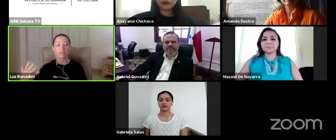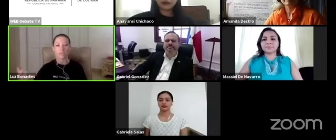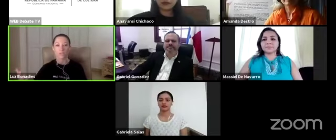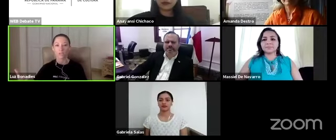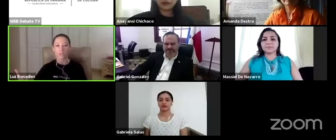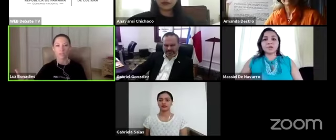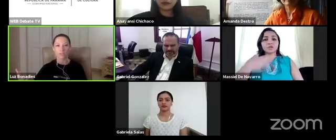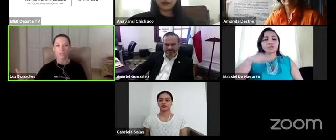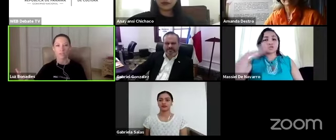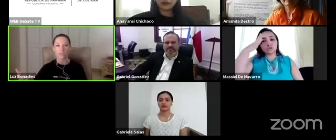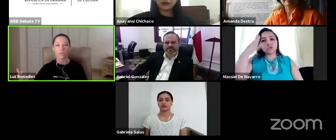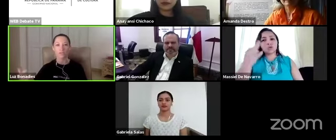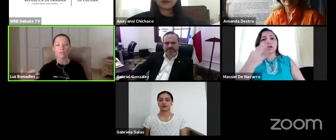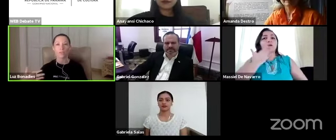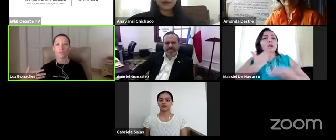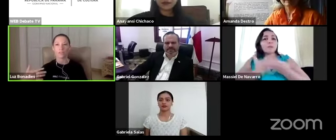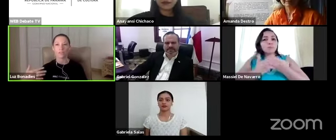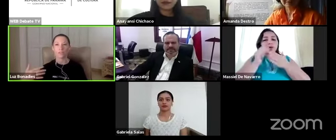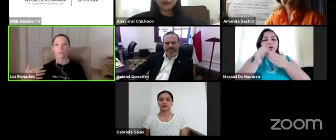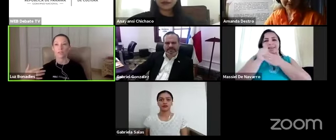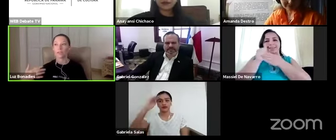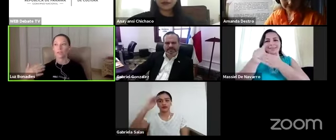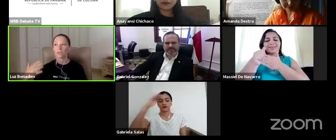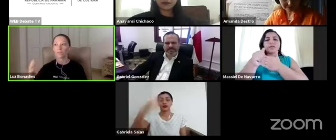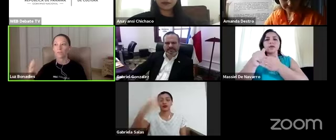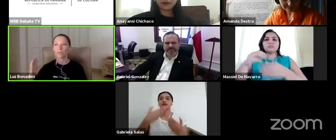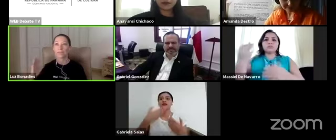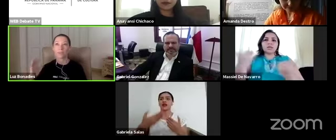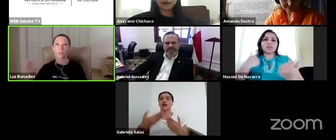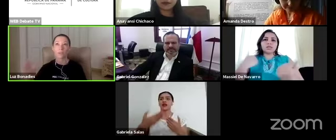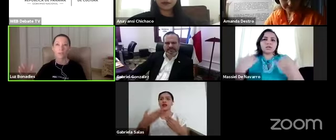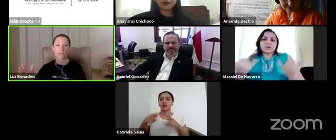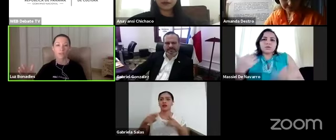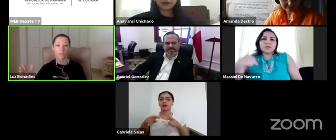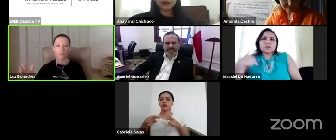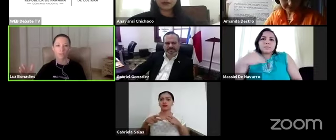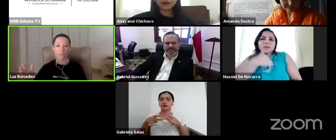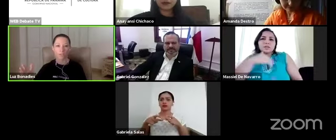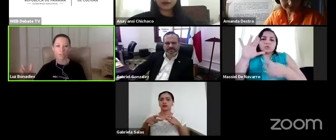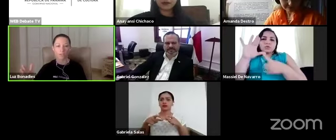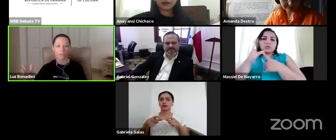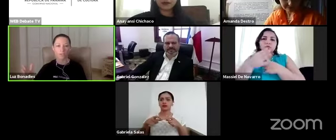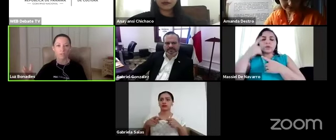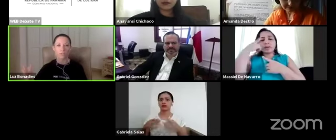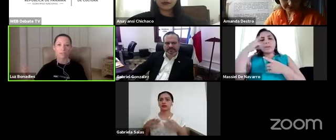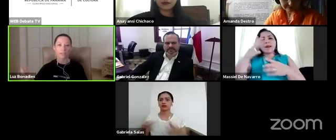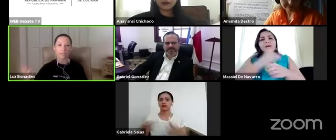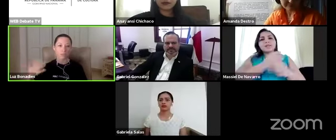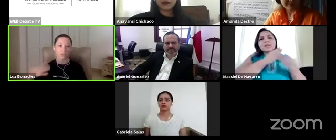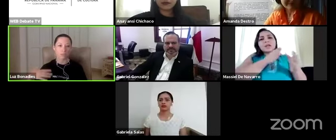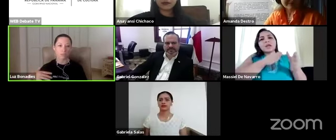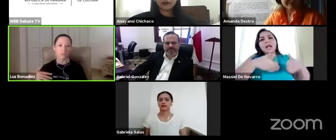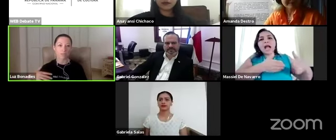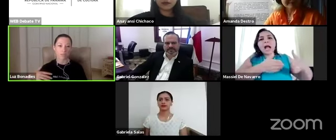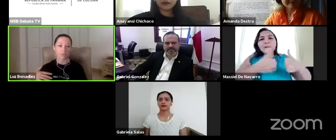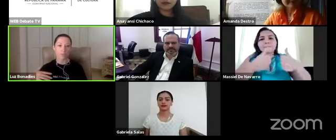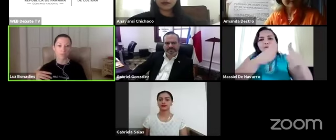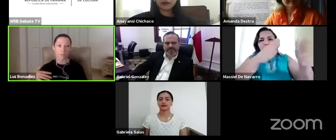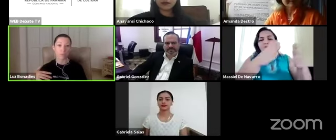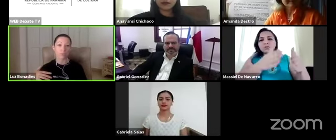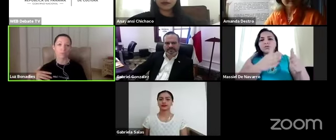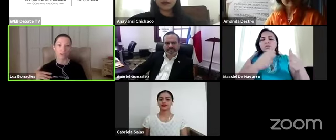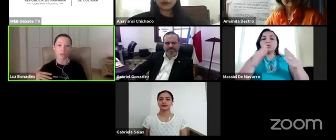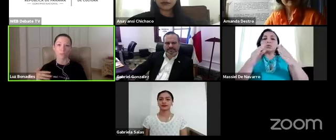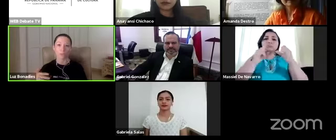intención que tiene el ministerio de ser o trazar una hoja de ruta para esto las instituciones privadas